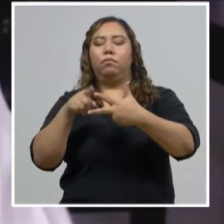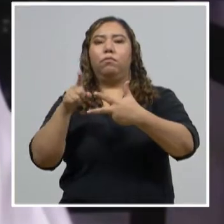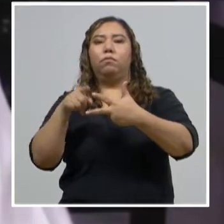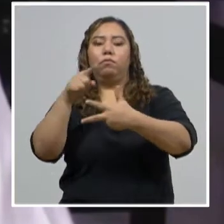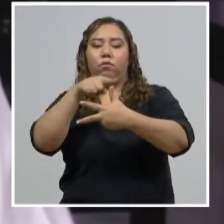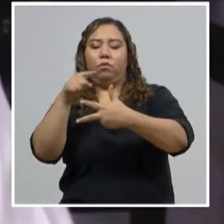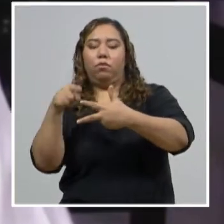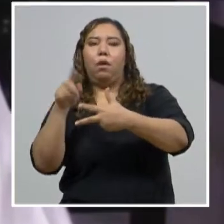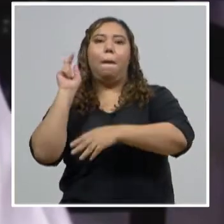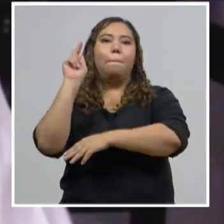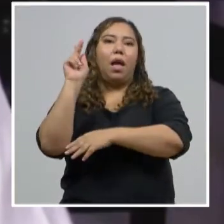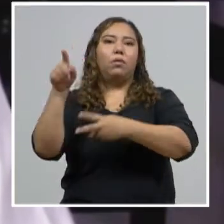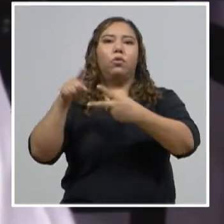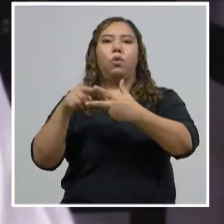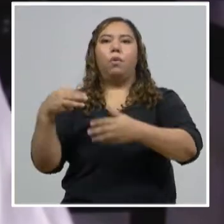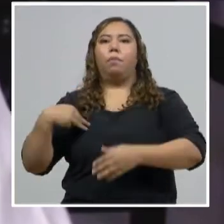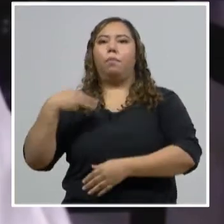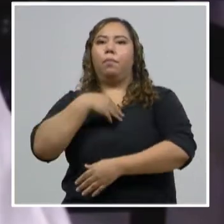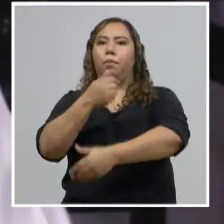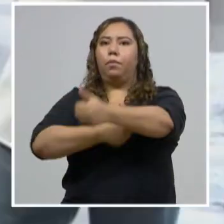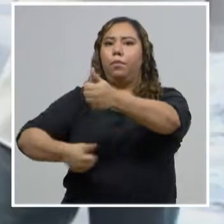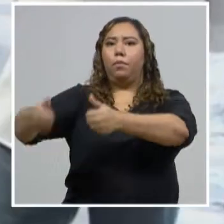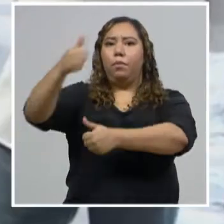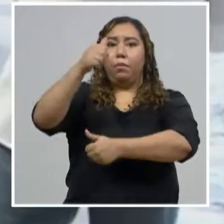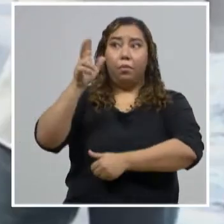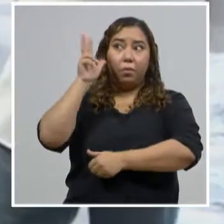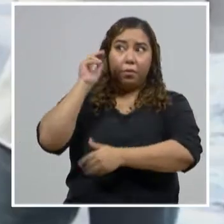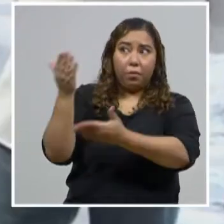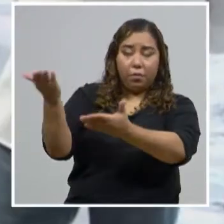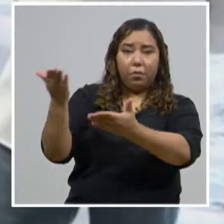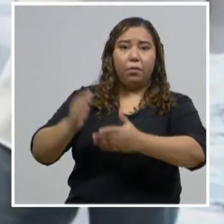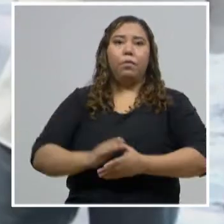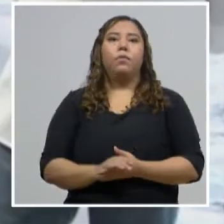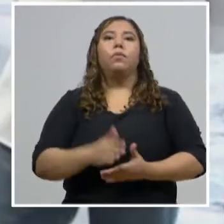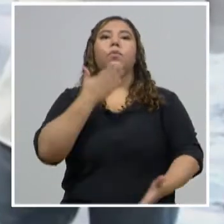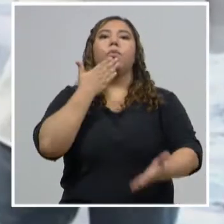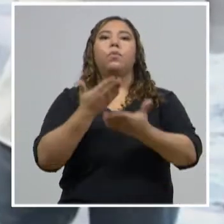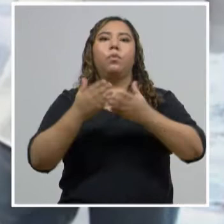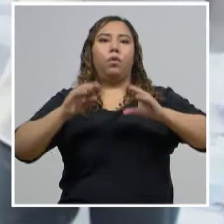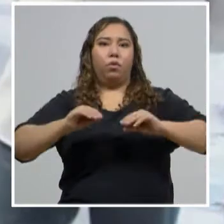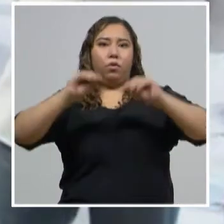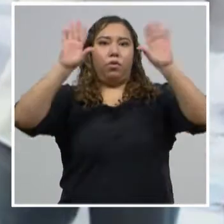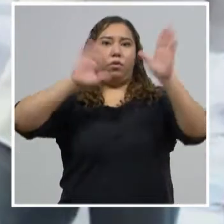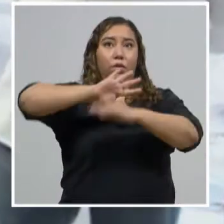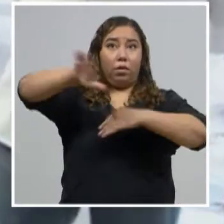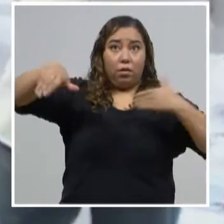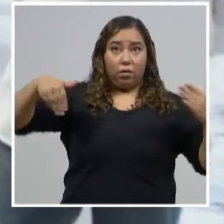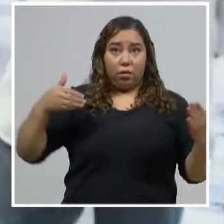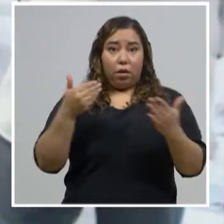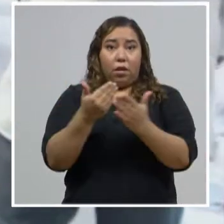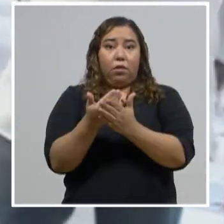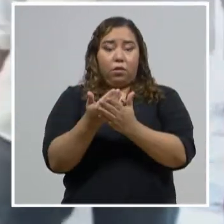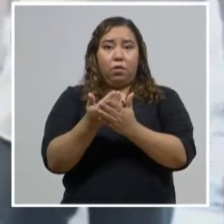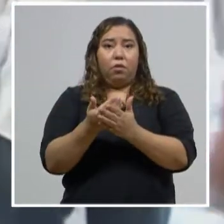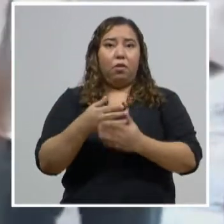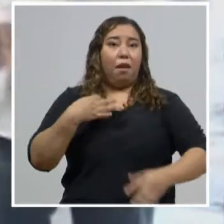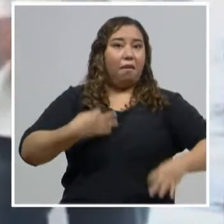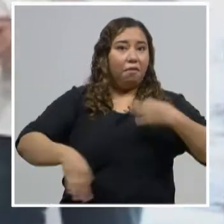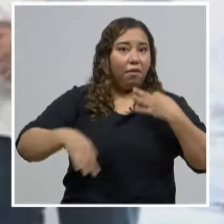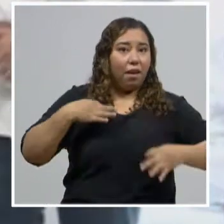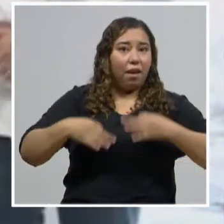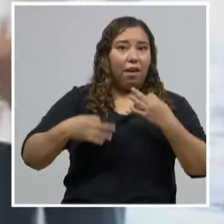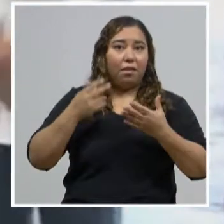Solórzano. Nos escuchamos. Es un gusto. Buenos días al pueblo hondureño. Contento de estar habilitando este día el